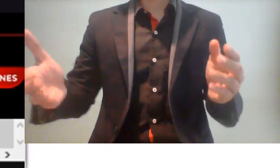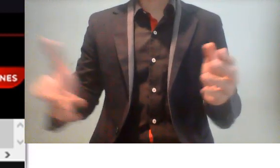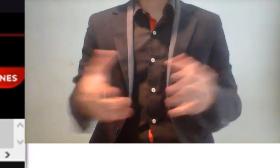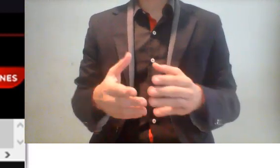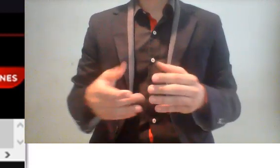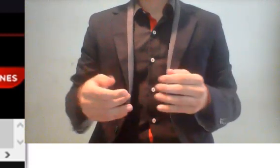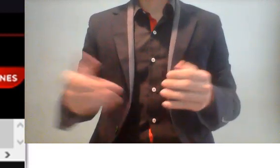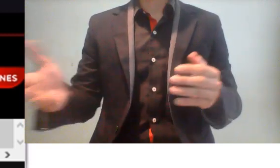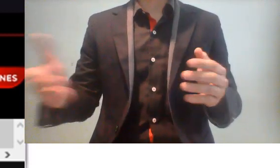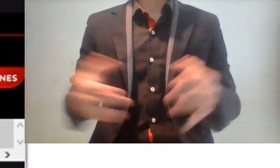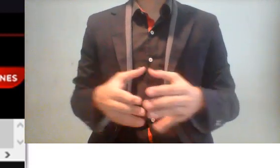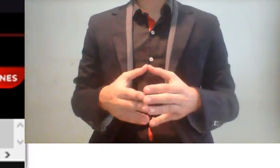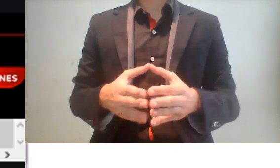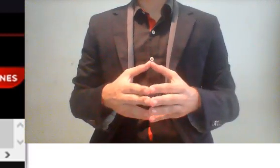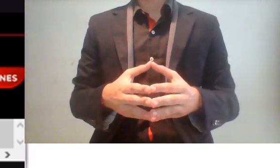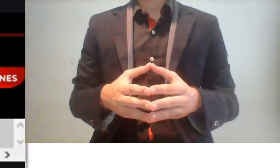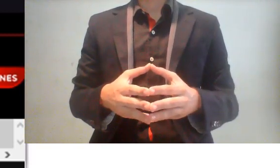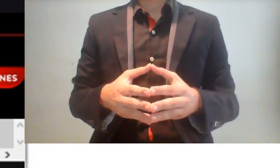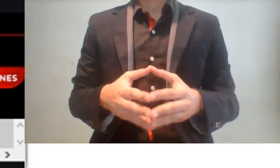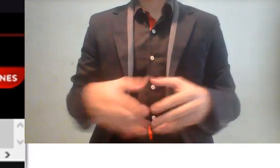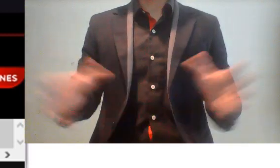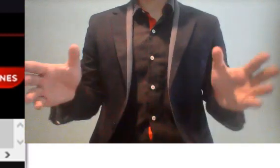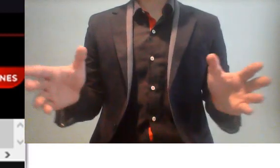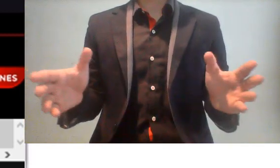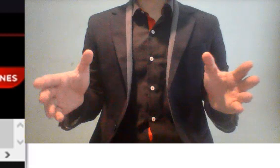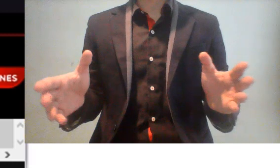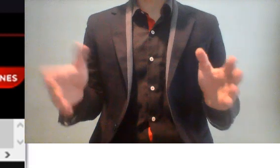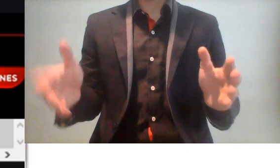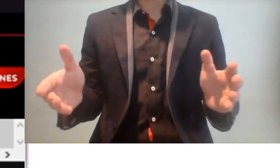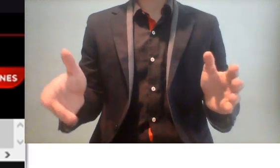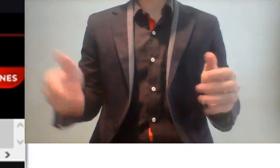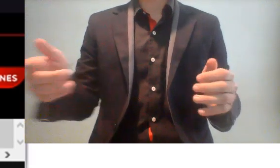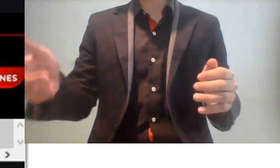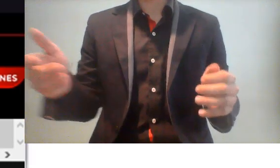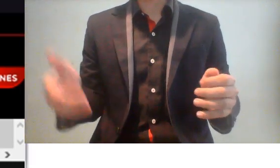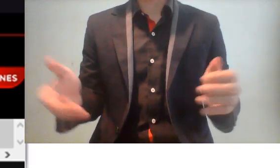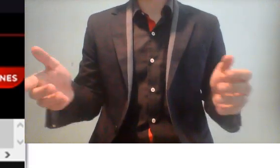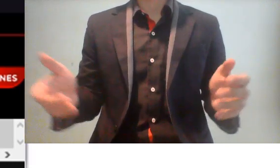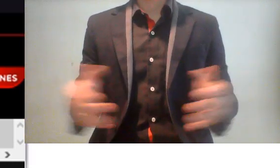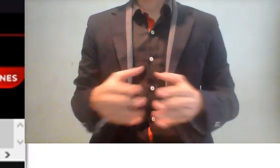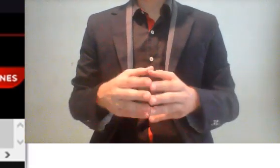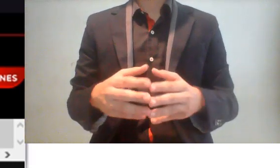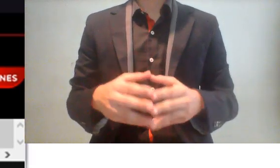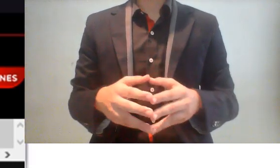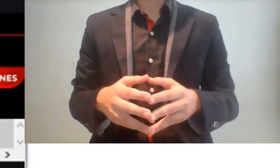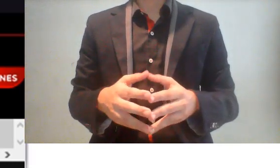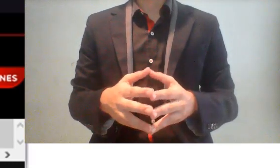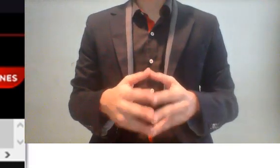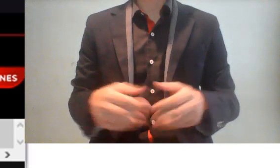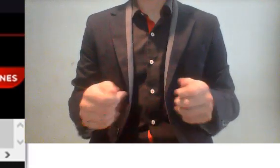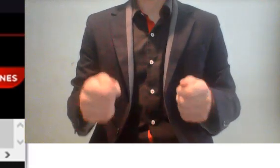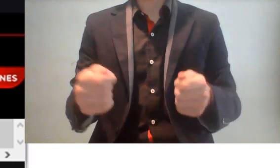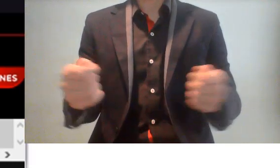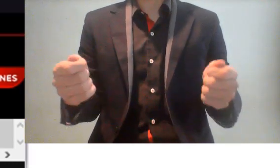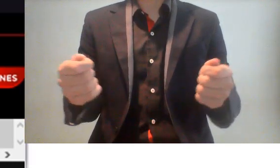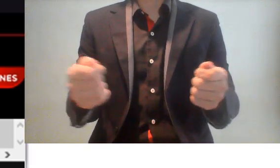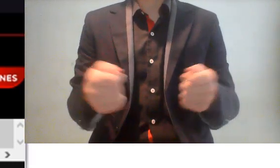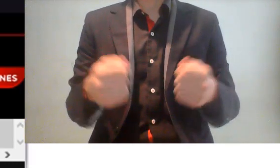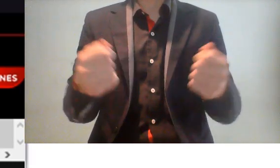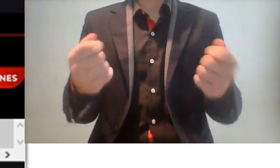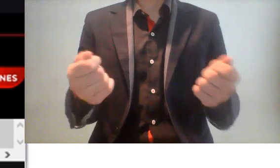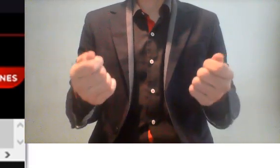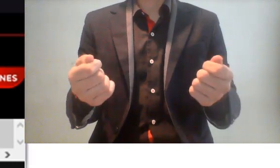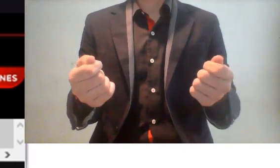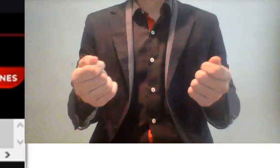Unos 4 mil pesos, 3 mil 500 pesos. Que existen casos, ¿eh? Existen casos, incluso de menos. De personas que, por ejemplo, tú ves adultos